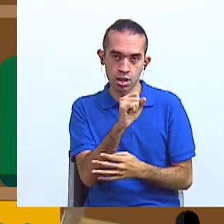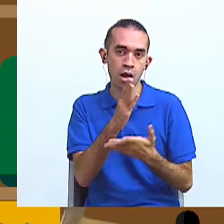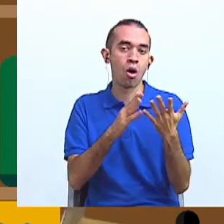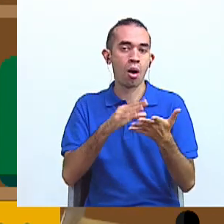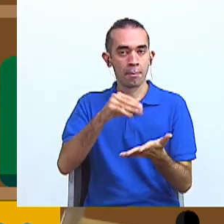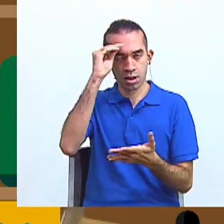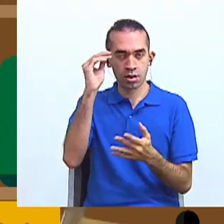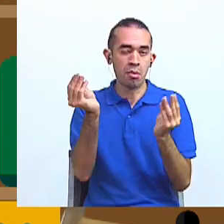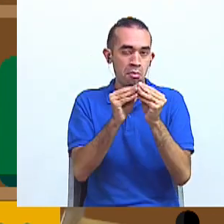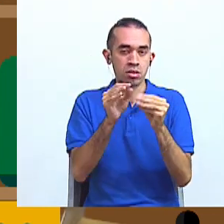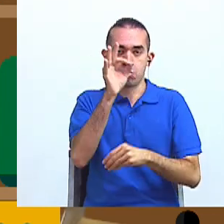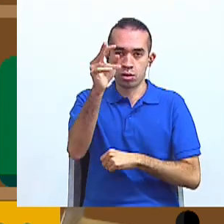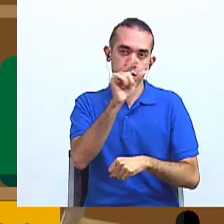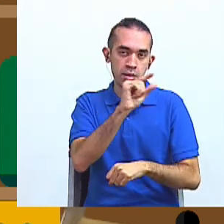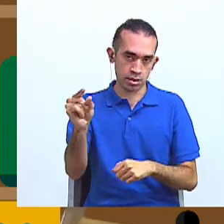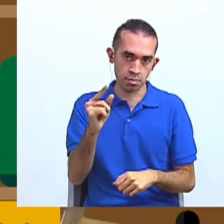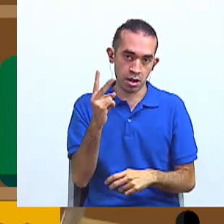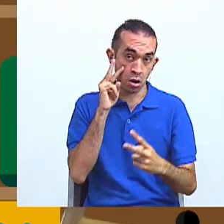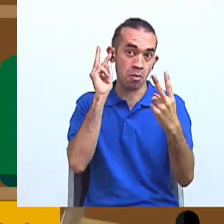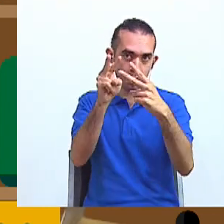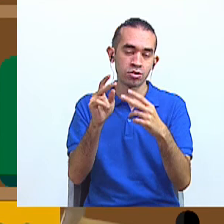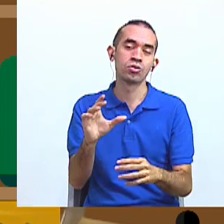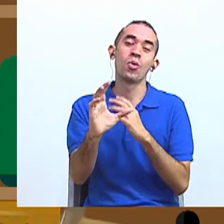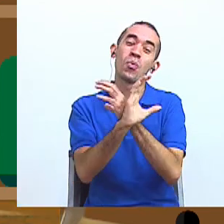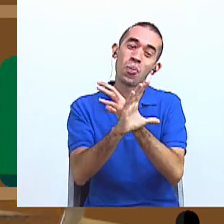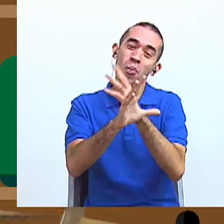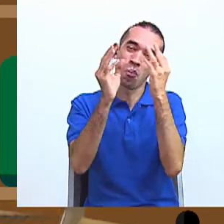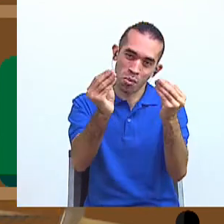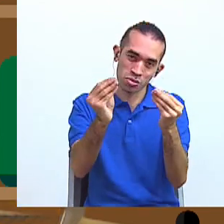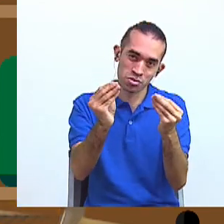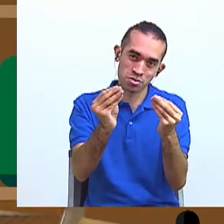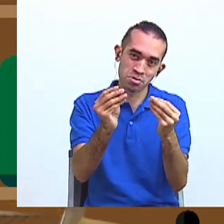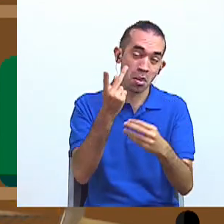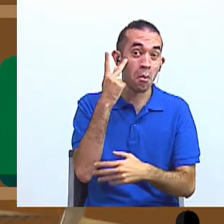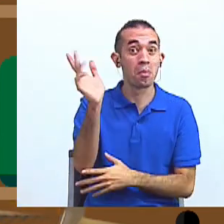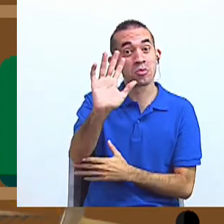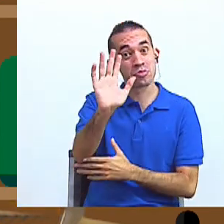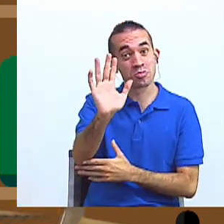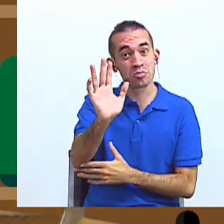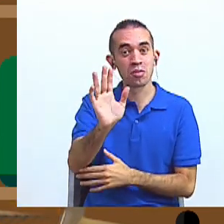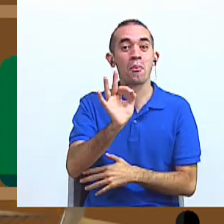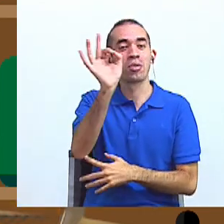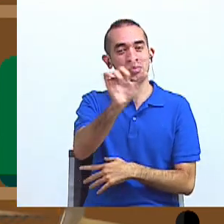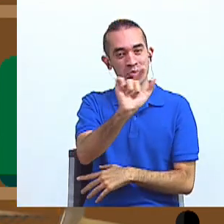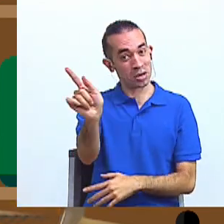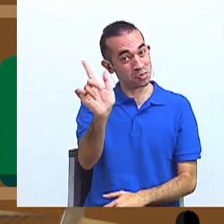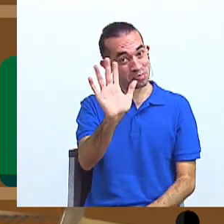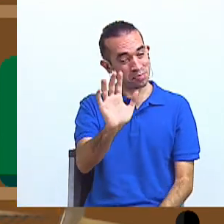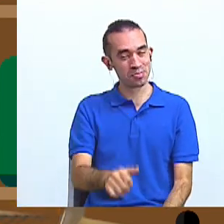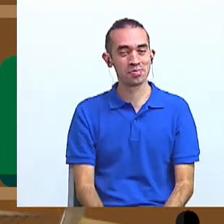para la próxima semana, que nos veremos. Cuídense bastante. Nos vemos de hoy en hoy.